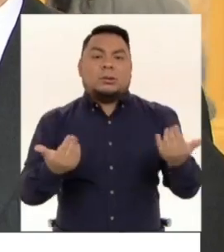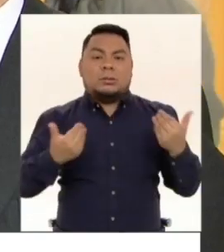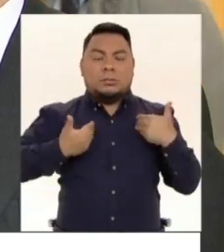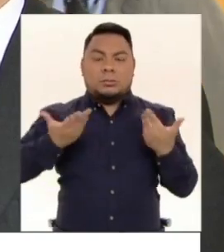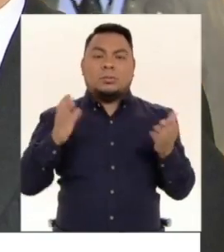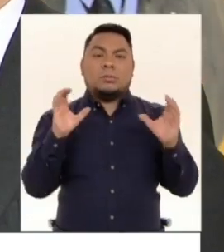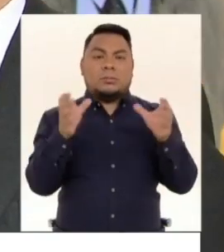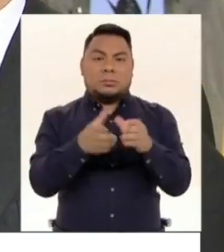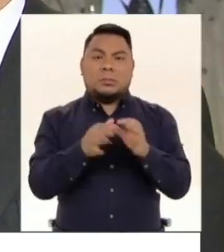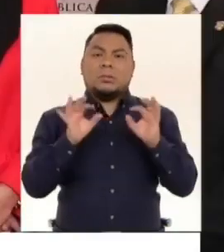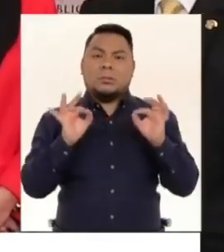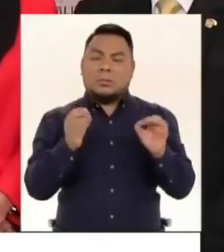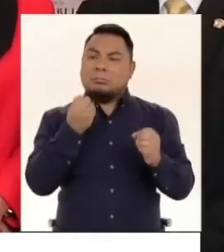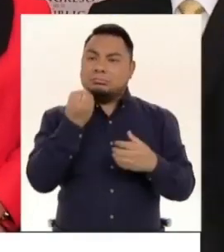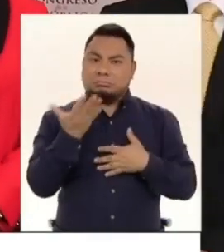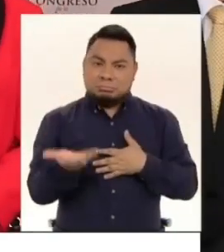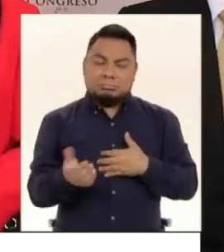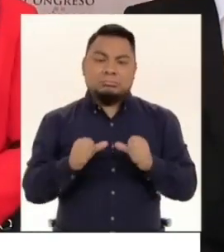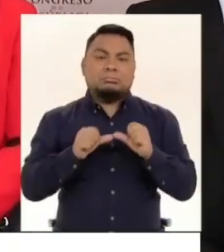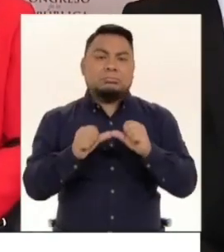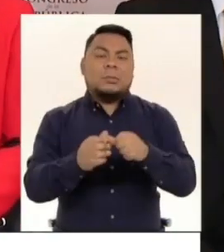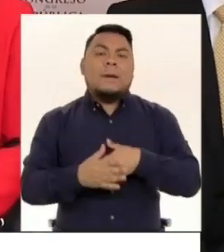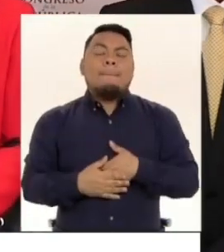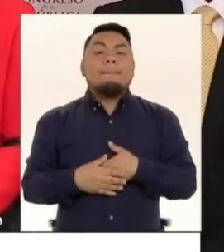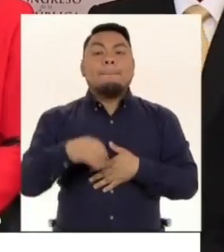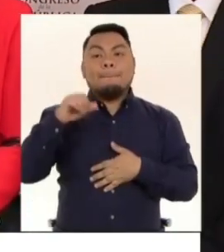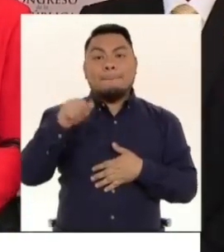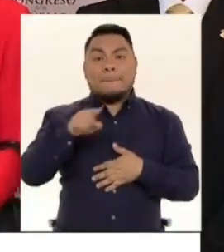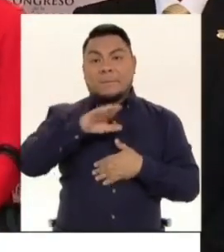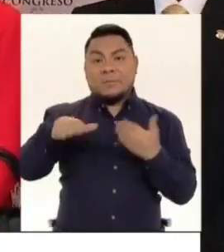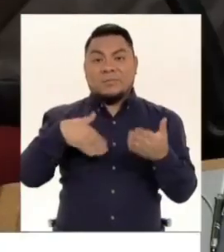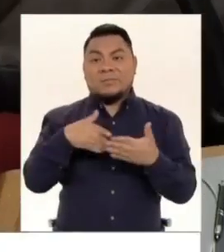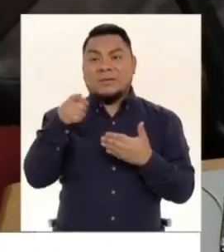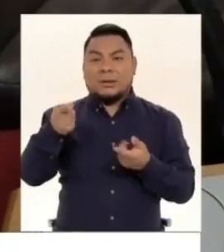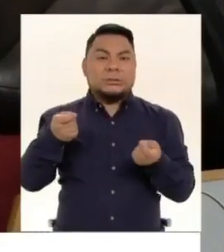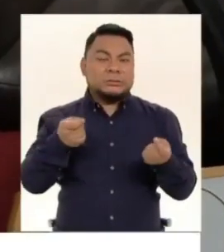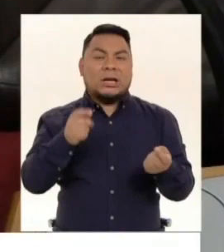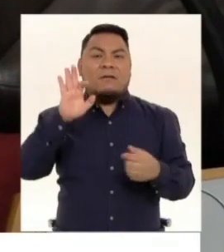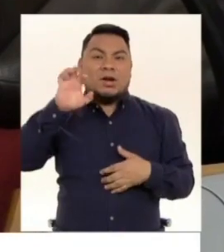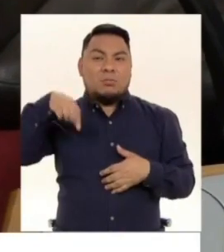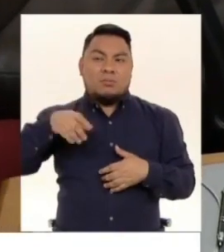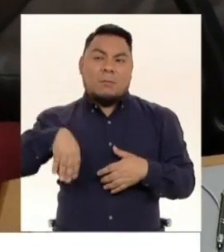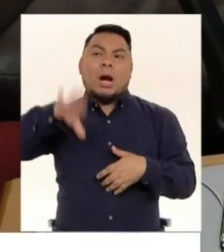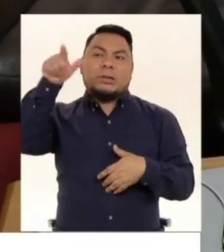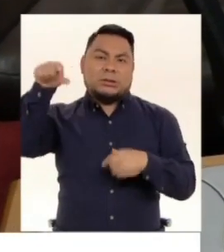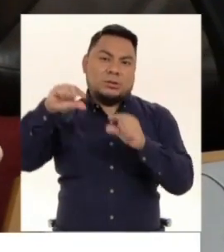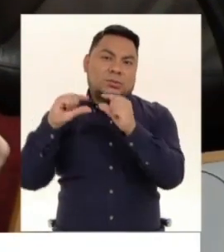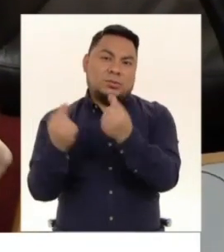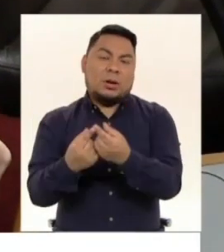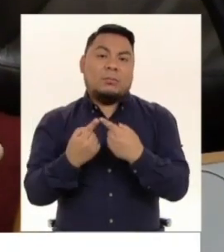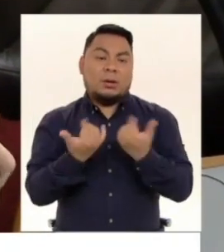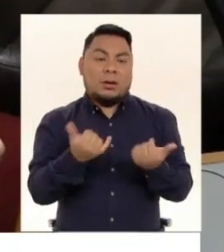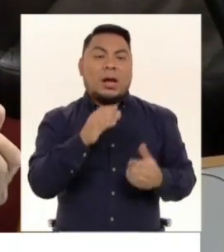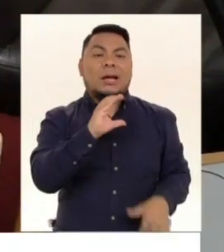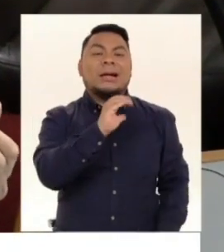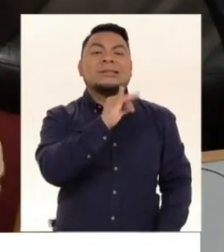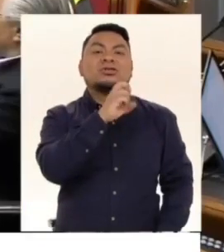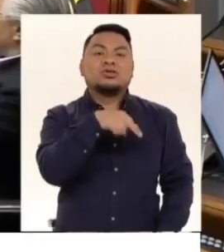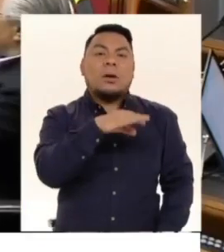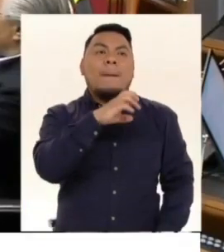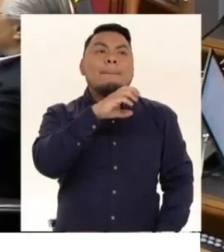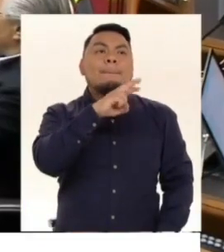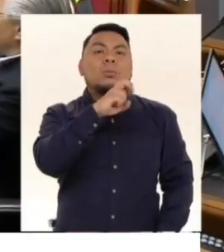parlamento que va a estar a la altura de las exigencias. Sobre las comisiones cedidas por Fuerza Popular se acordó que Acción Republicana presida la Comisión de